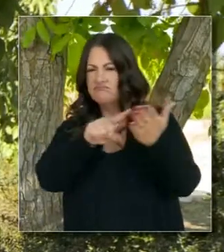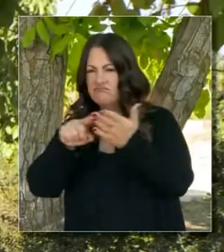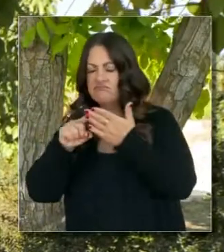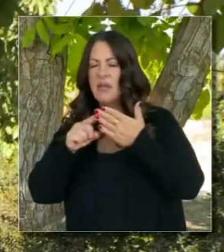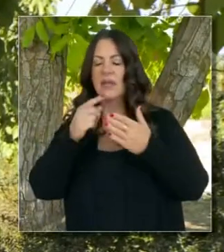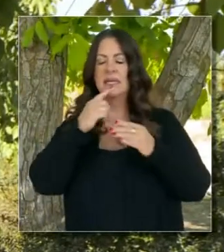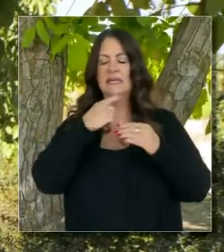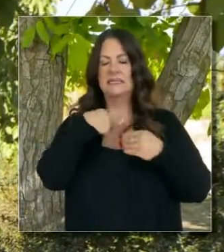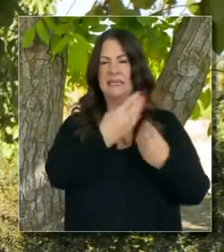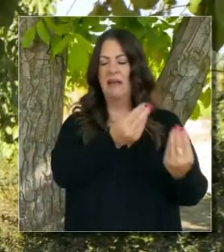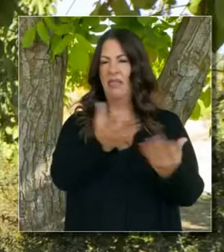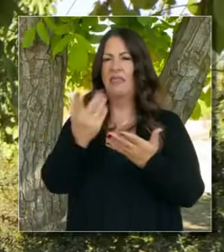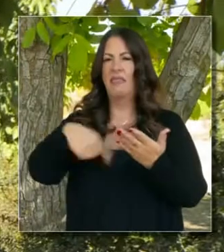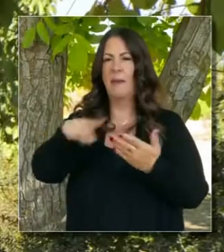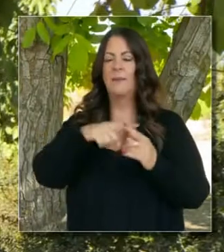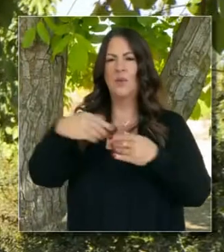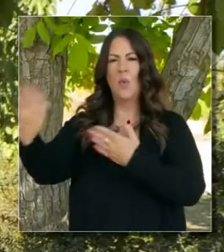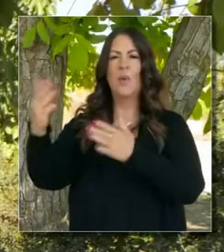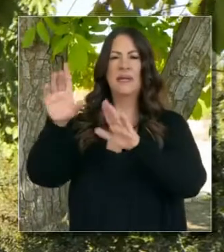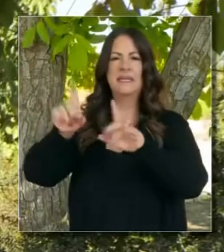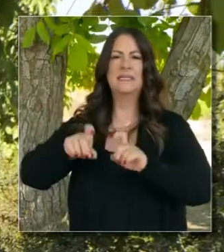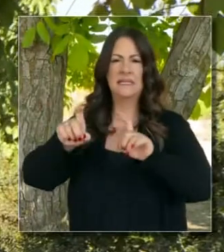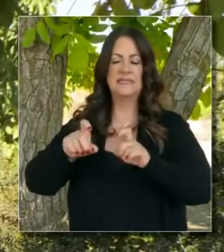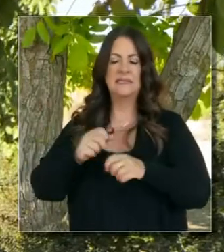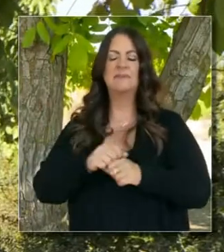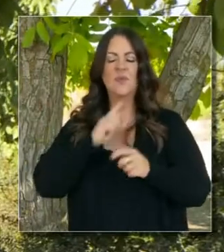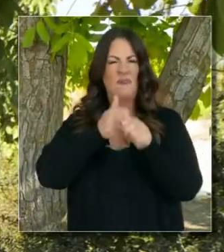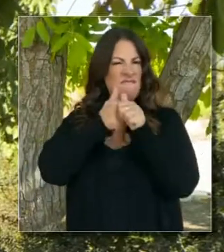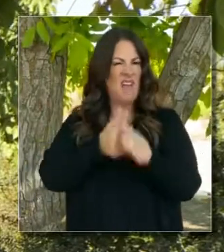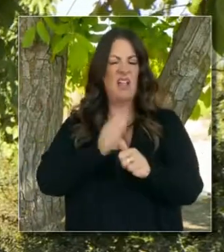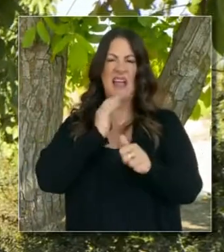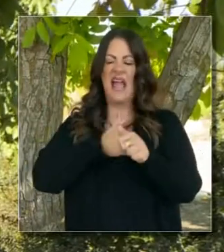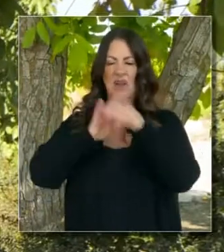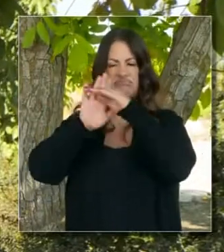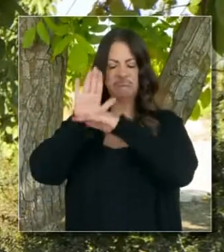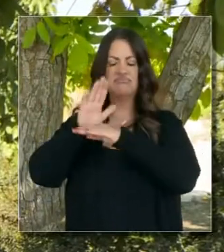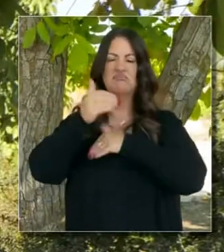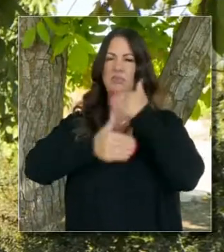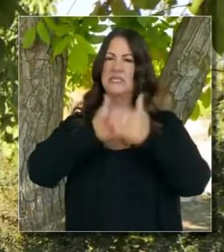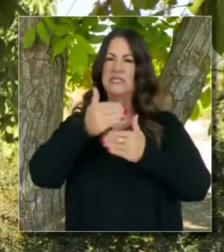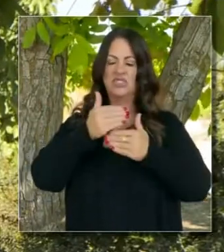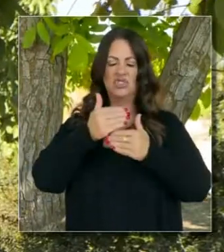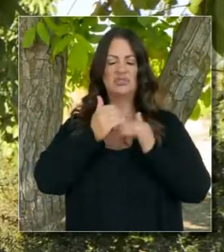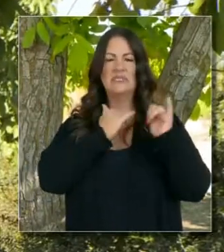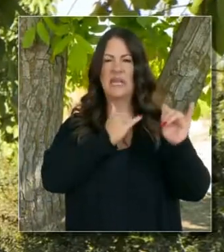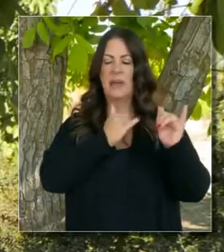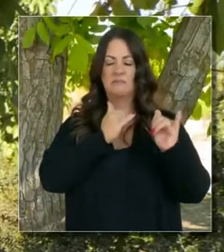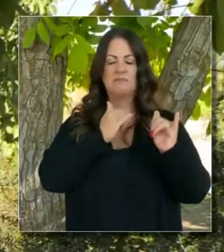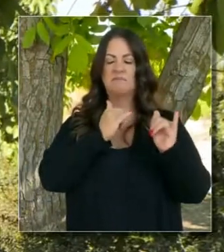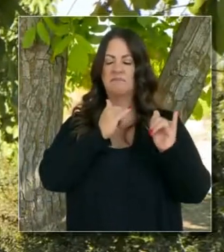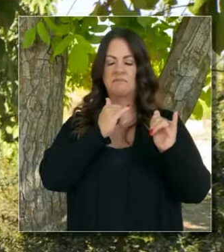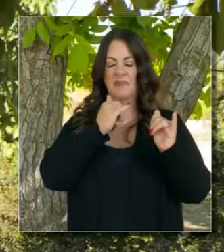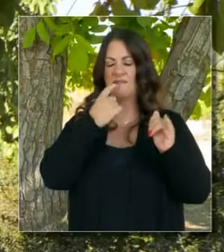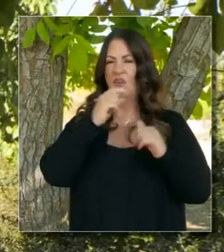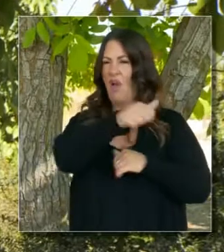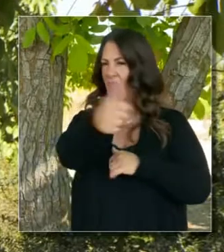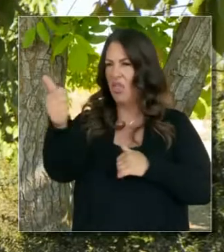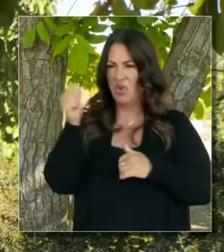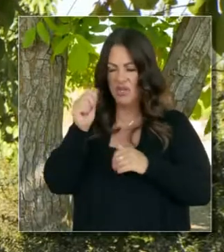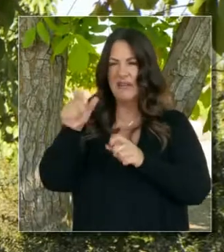prueba apropiada y que cualquiera que tuviera contacto directo también repase los procesos y protocolos